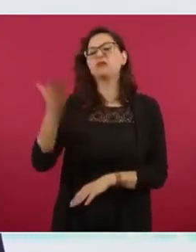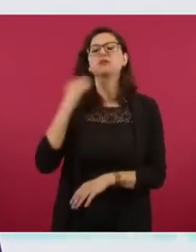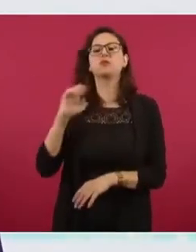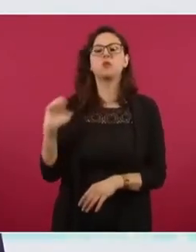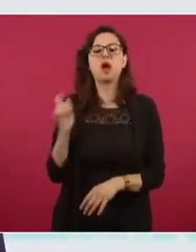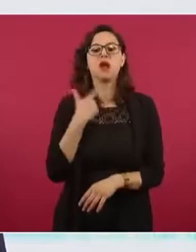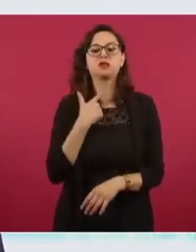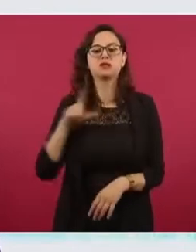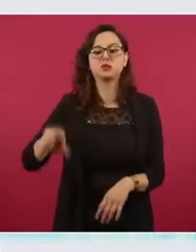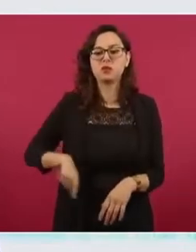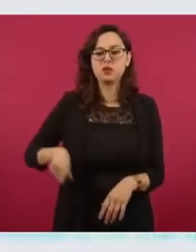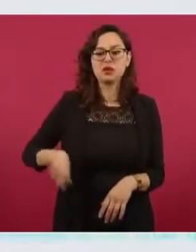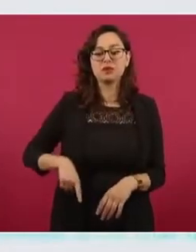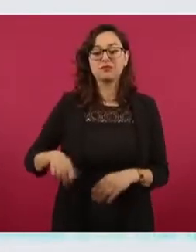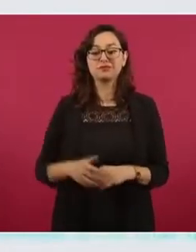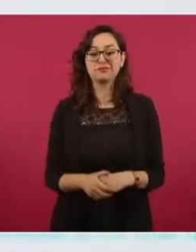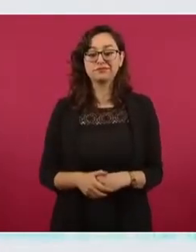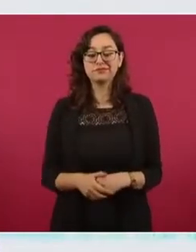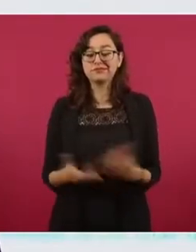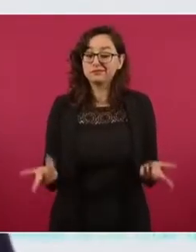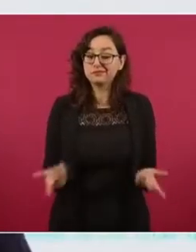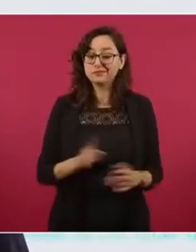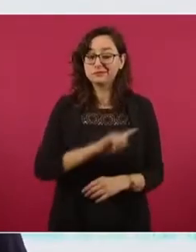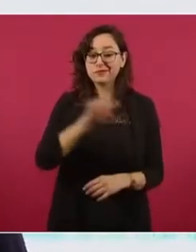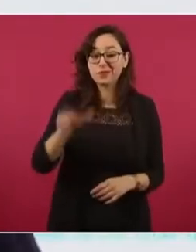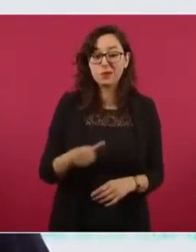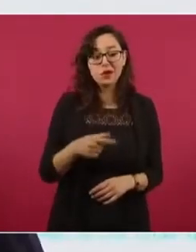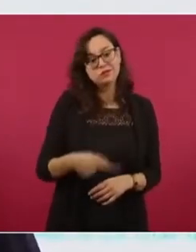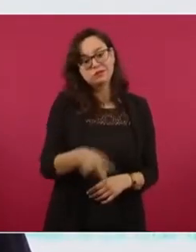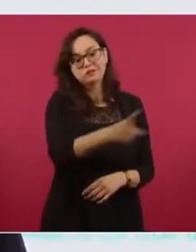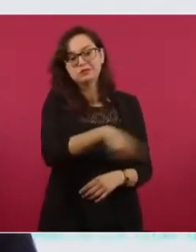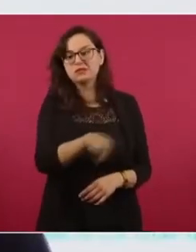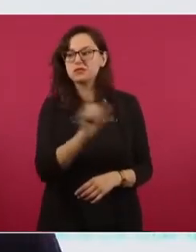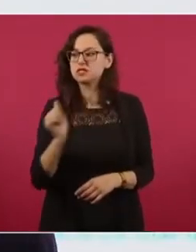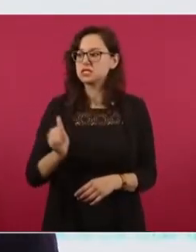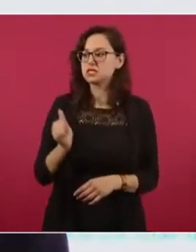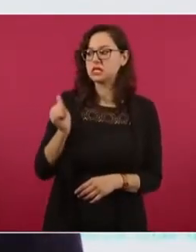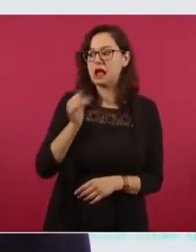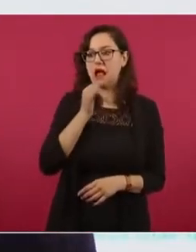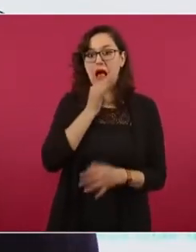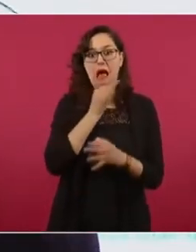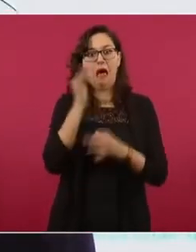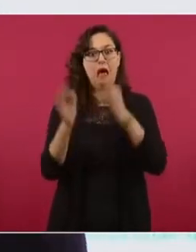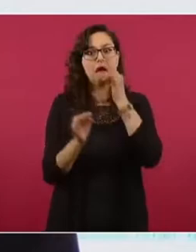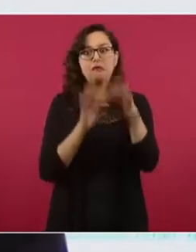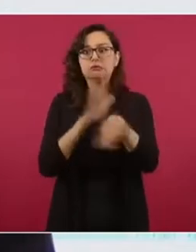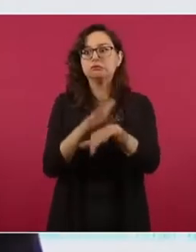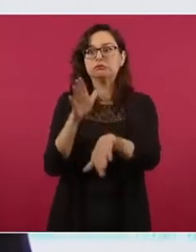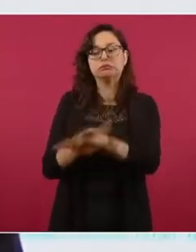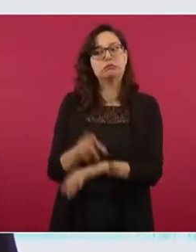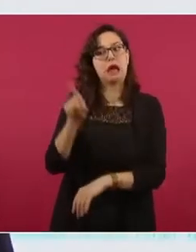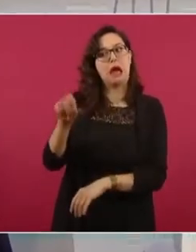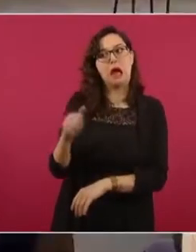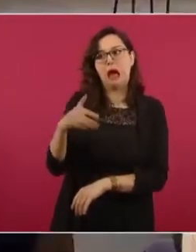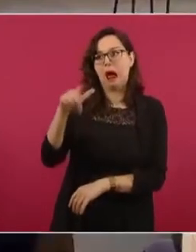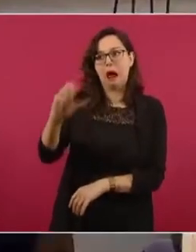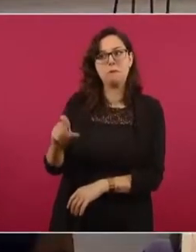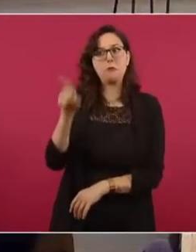al gobierno del presidente López Obrador de establecer terrorismo fiscal contra los ciudadanos.